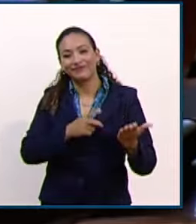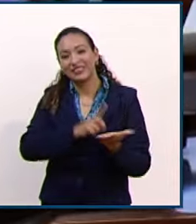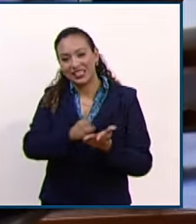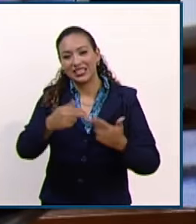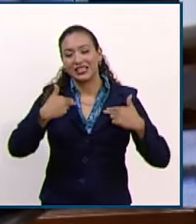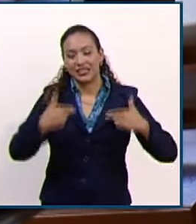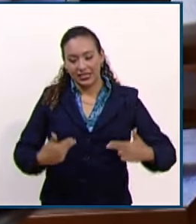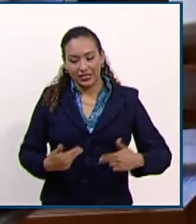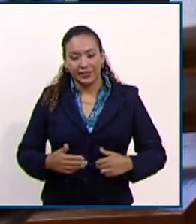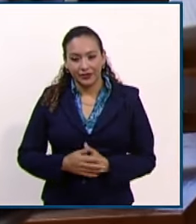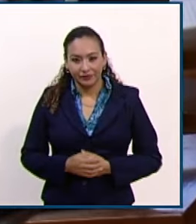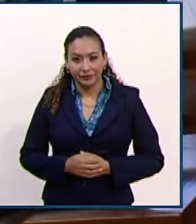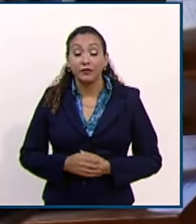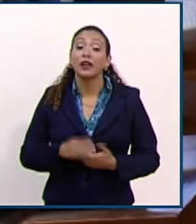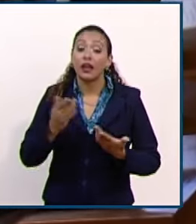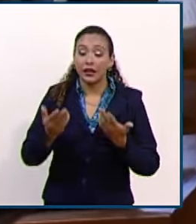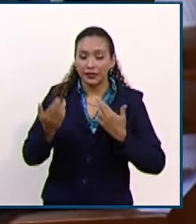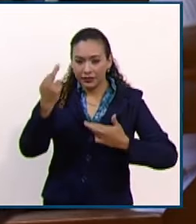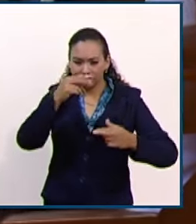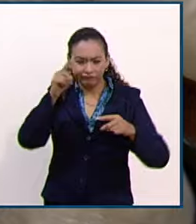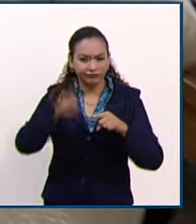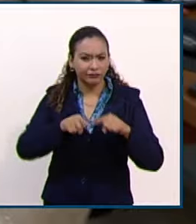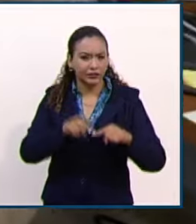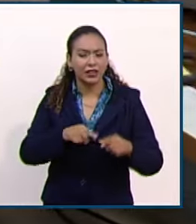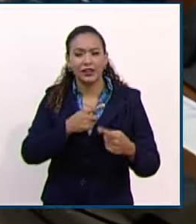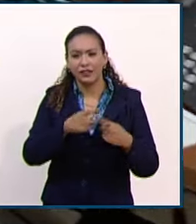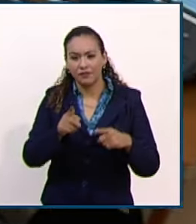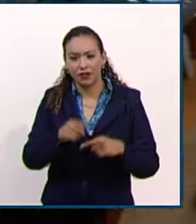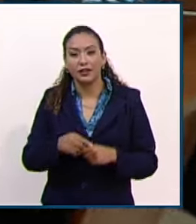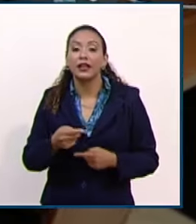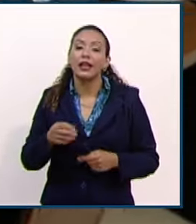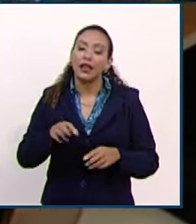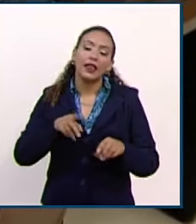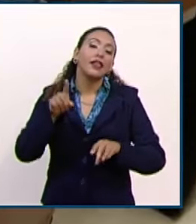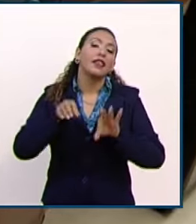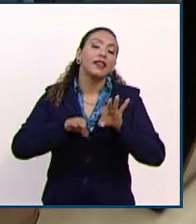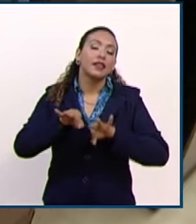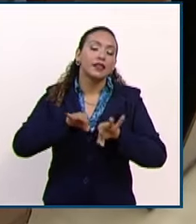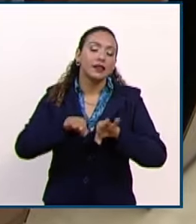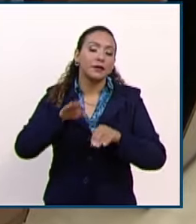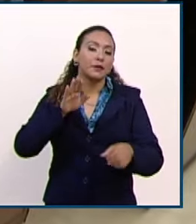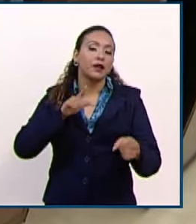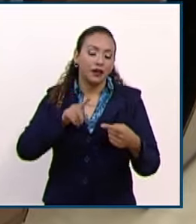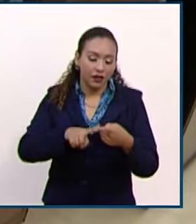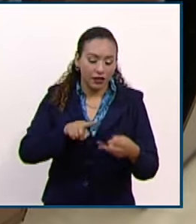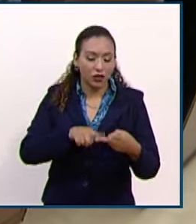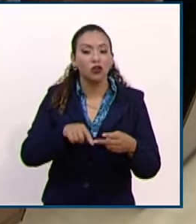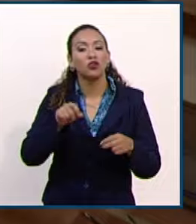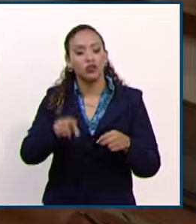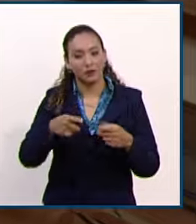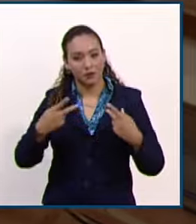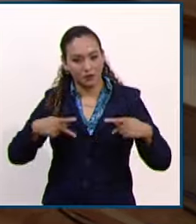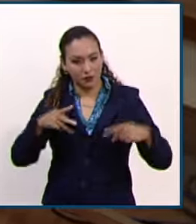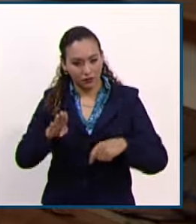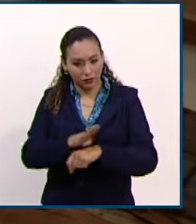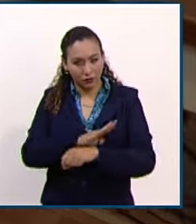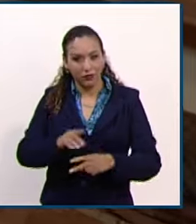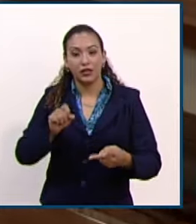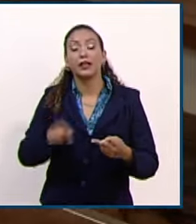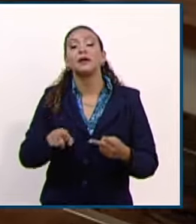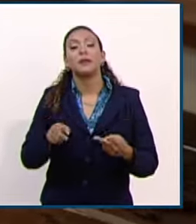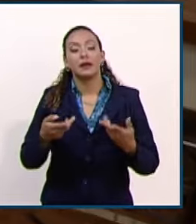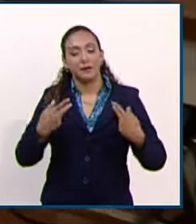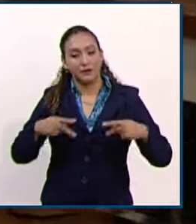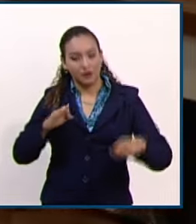Las disposiciones anuladas preveían mejorar las condiciones laborales para este sector de la población, así como también para su alimentación